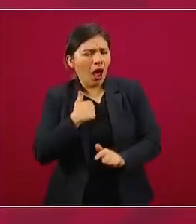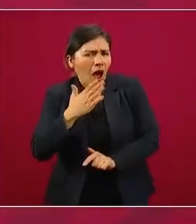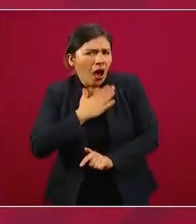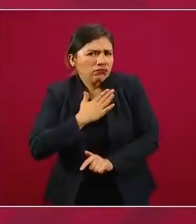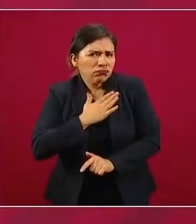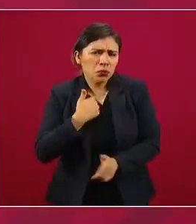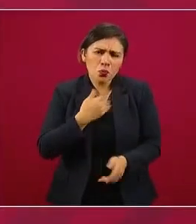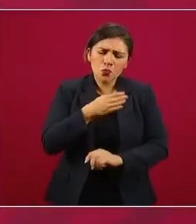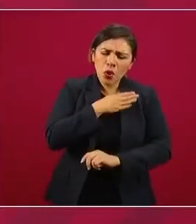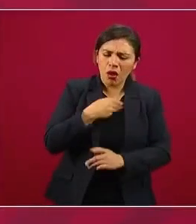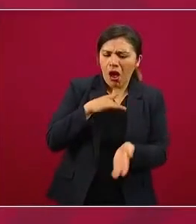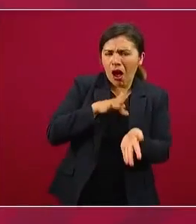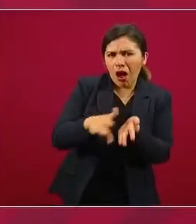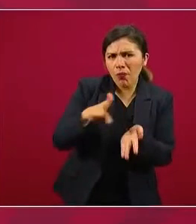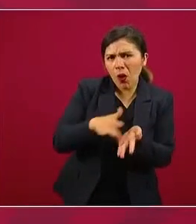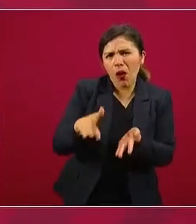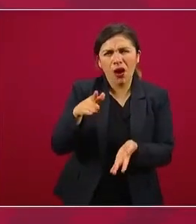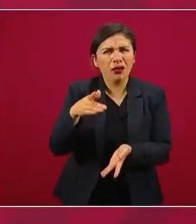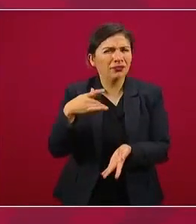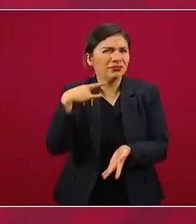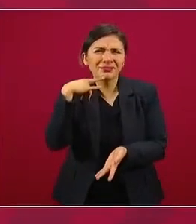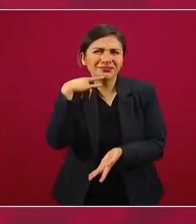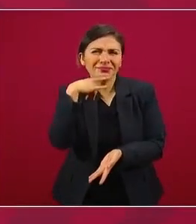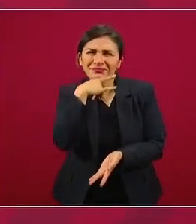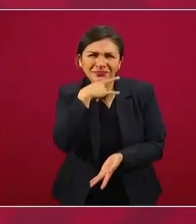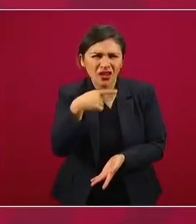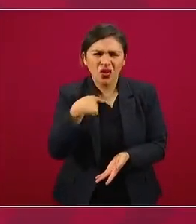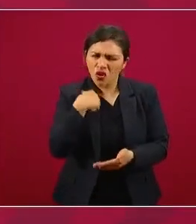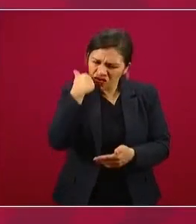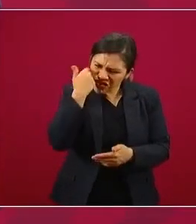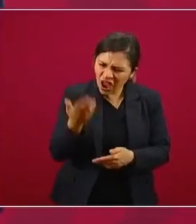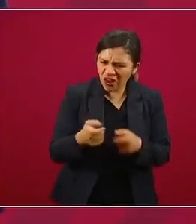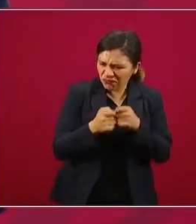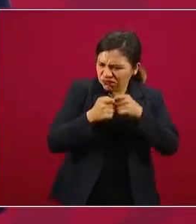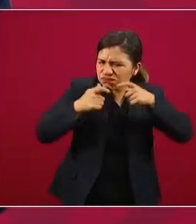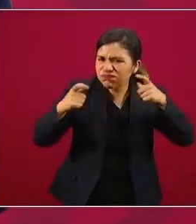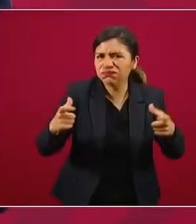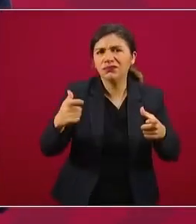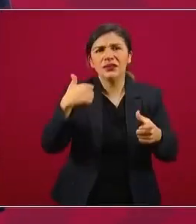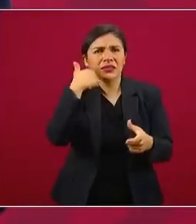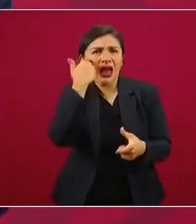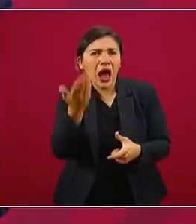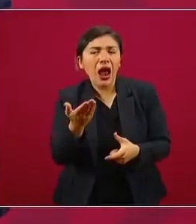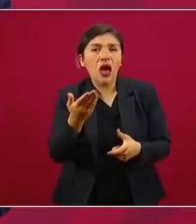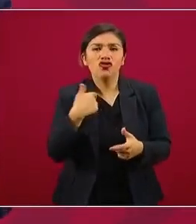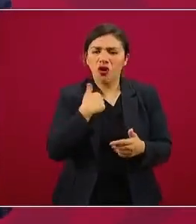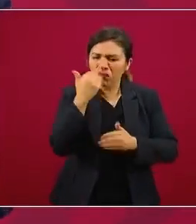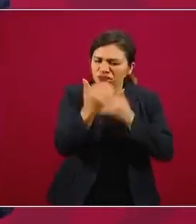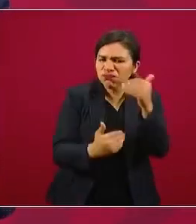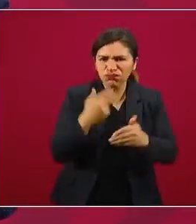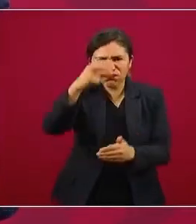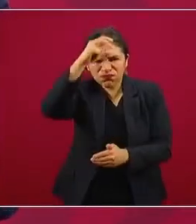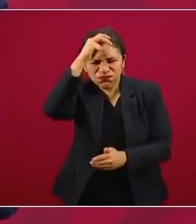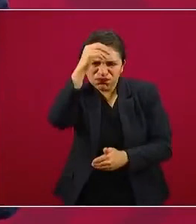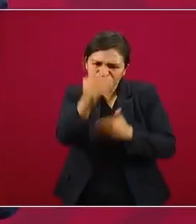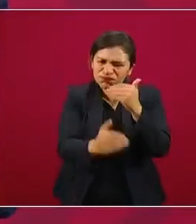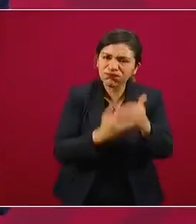progresistas, gente de avanzada.